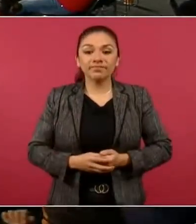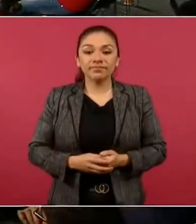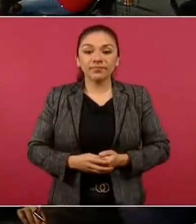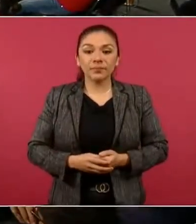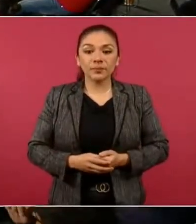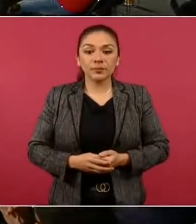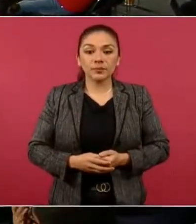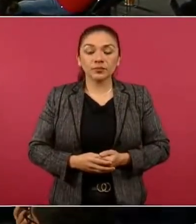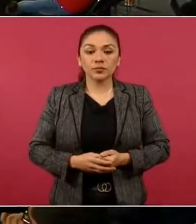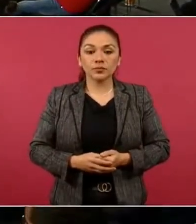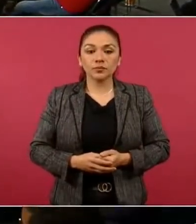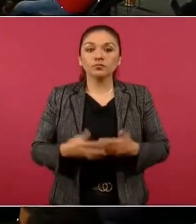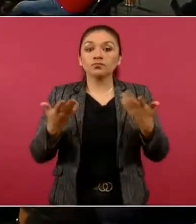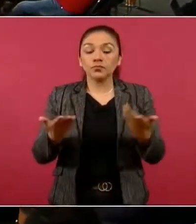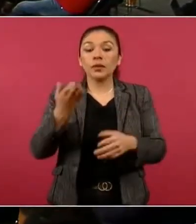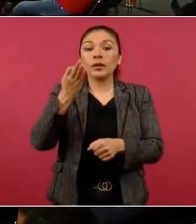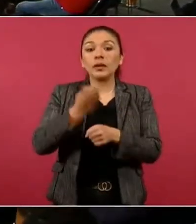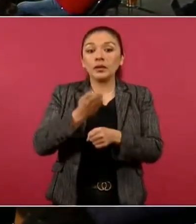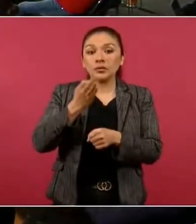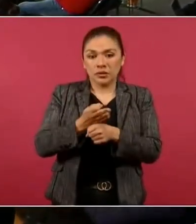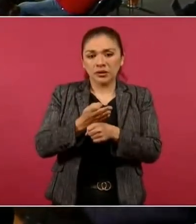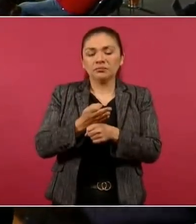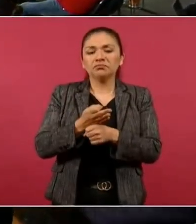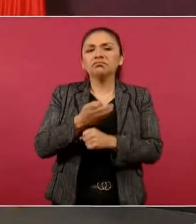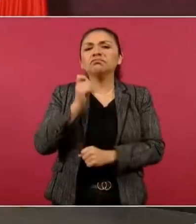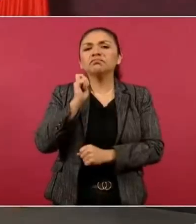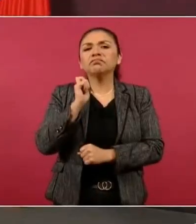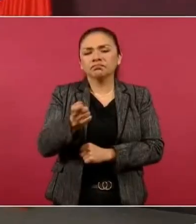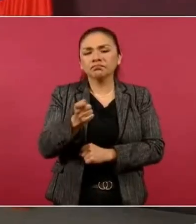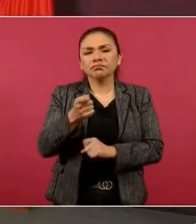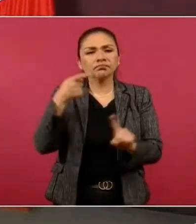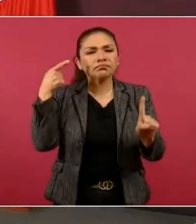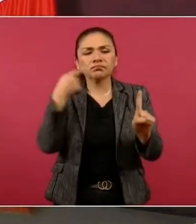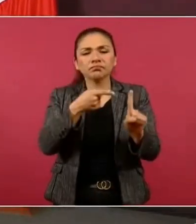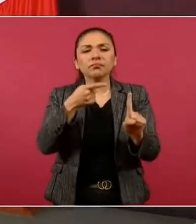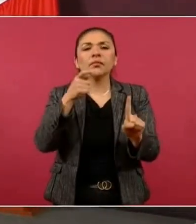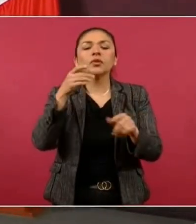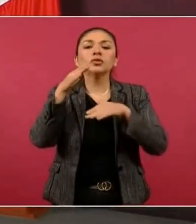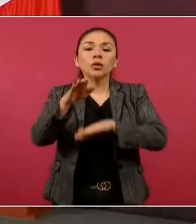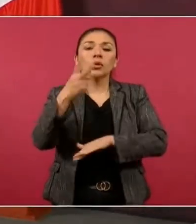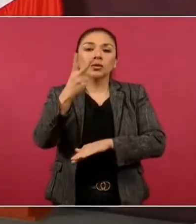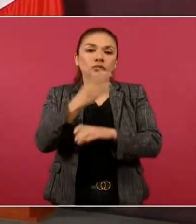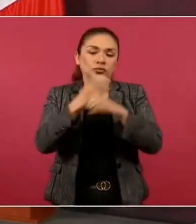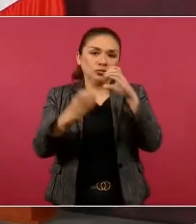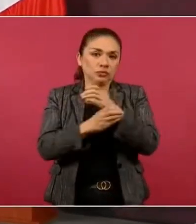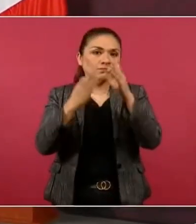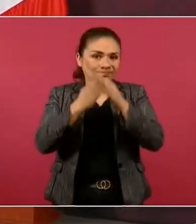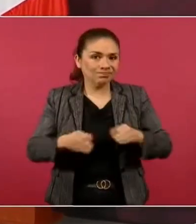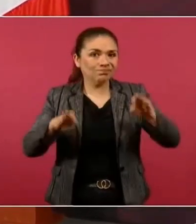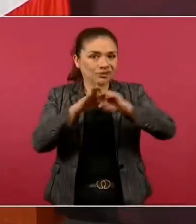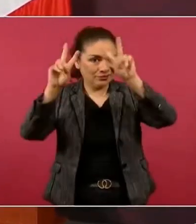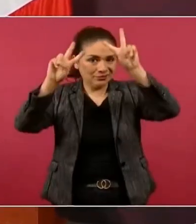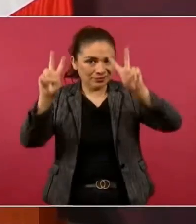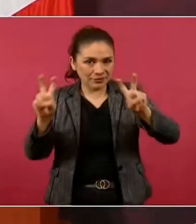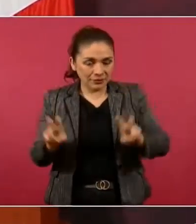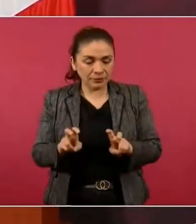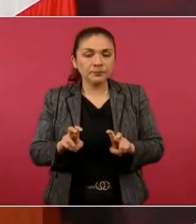tratar sobre dos temas muy importantes.